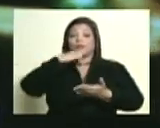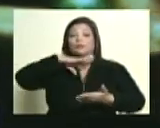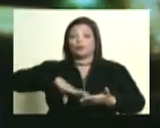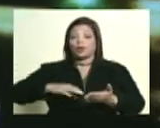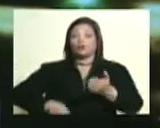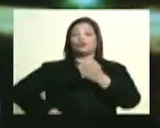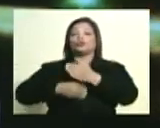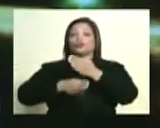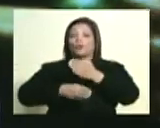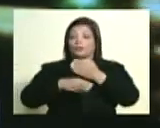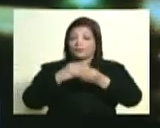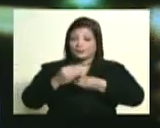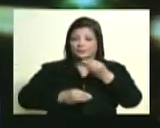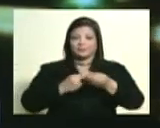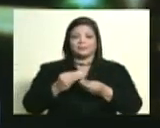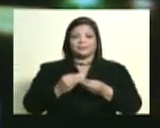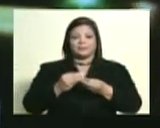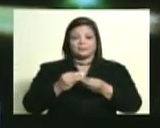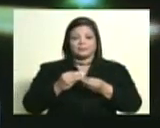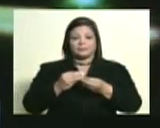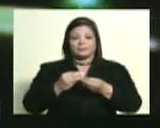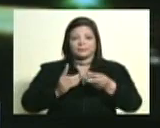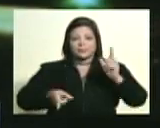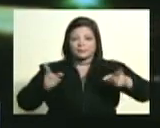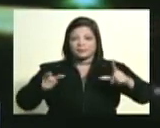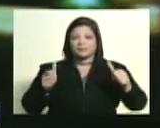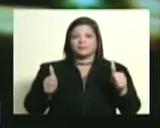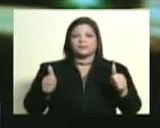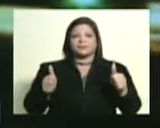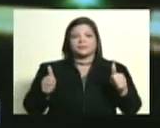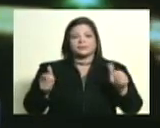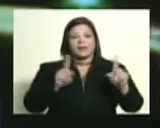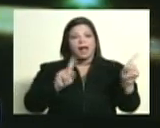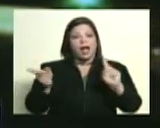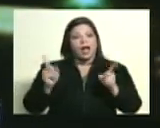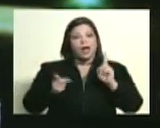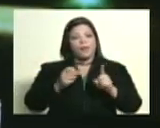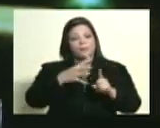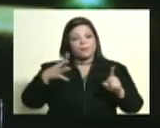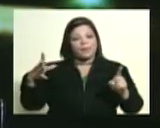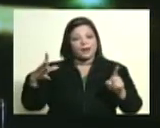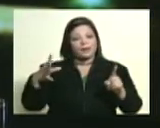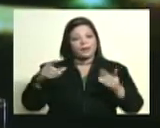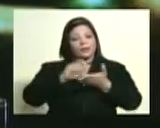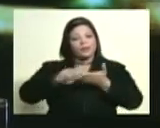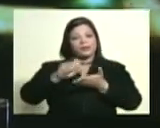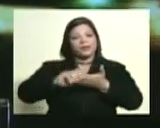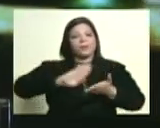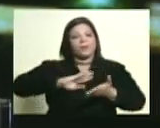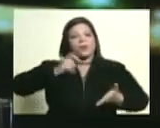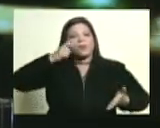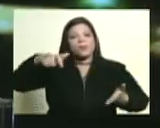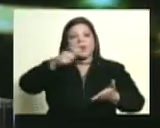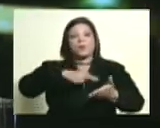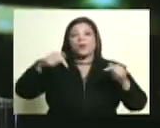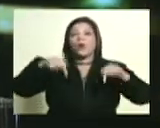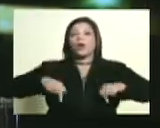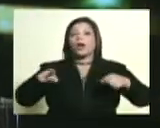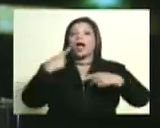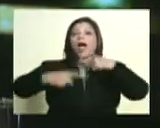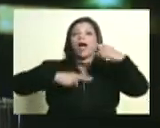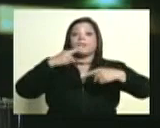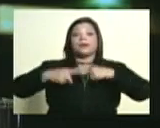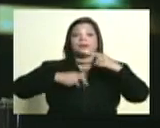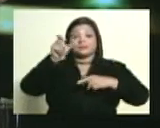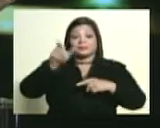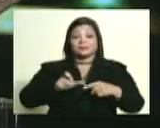todavía, por cierto, dejan algunas en blanco para ser escritas por su pueblo. Hoy estaremos conversando sobre él con